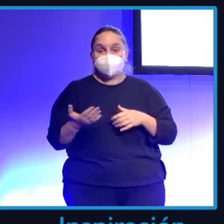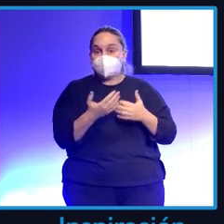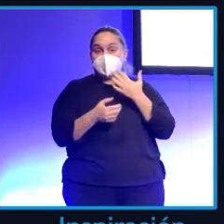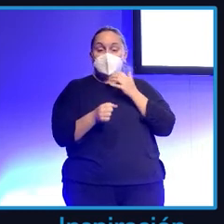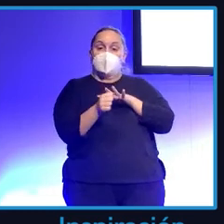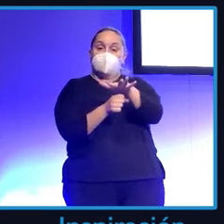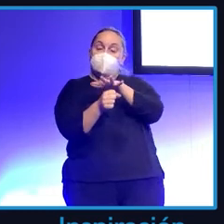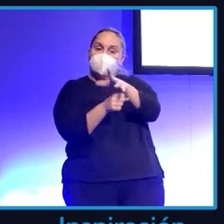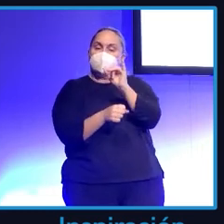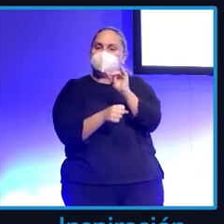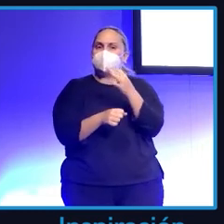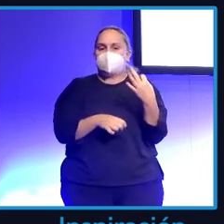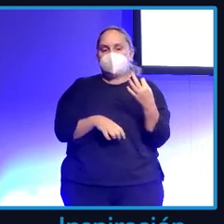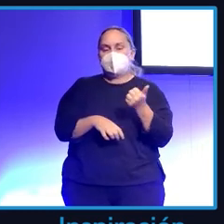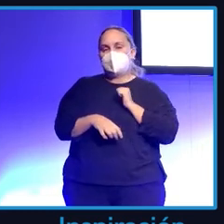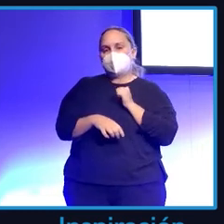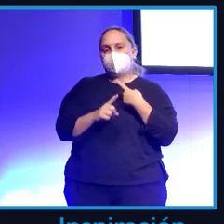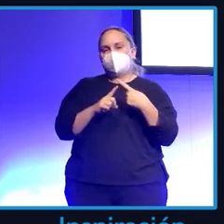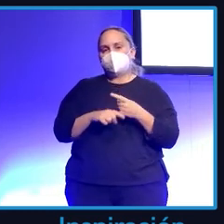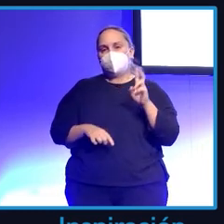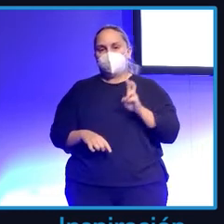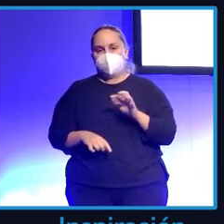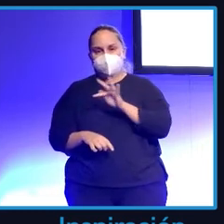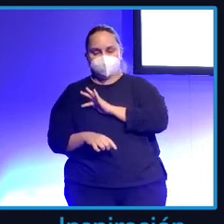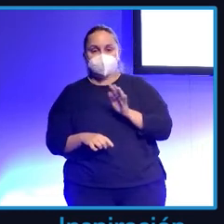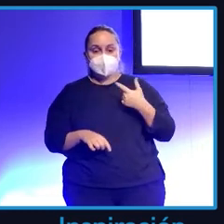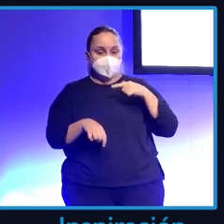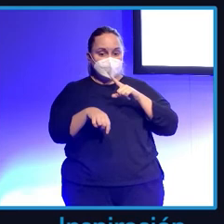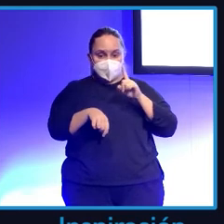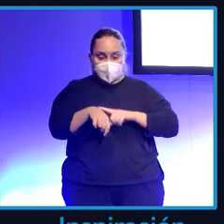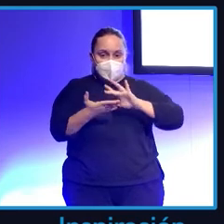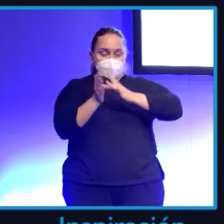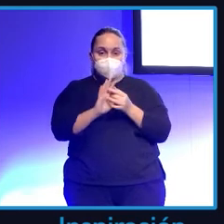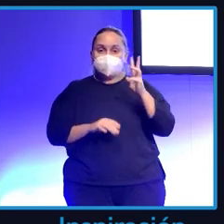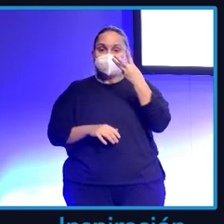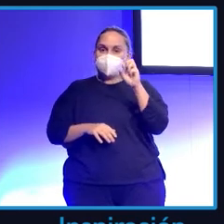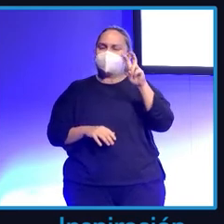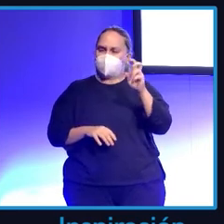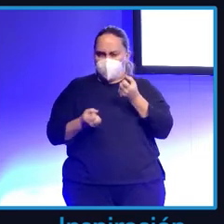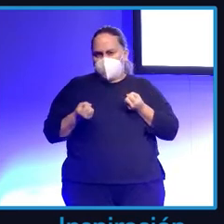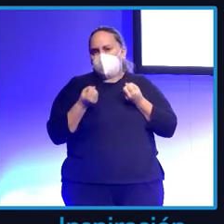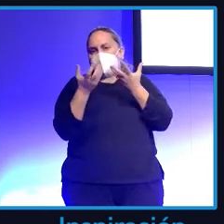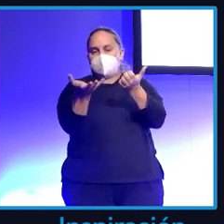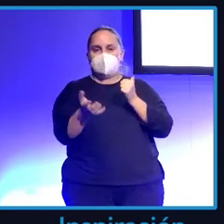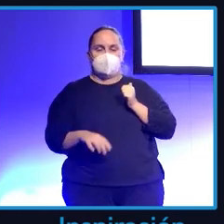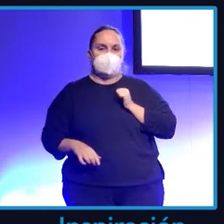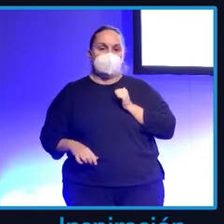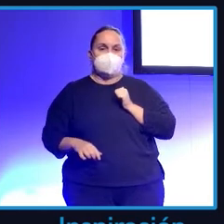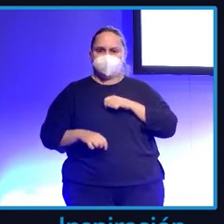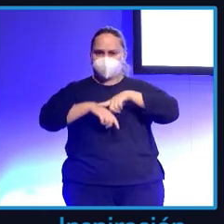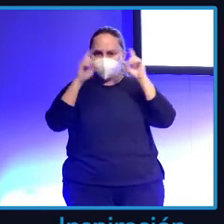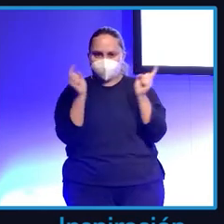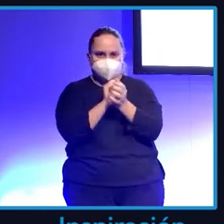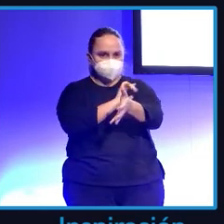influencia, aprovechala para cosas que valgan la pena. Me he comido el tiempo, me quedan 30 segundos, pero lo voy a contar rápido.